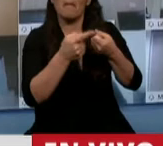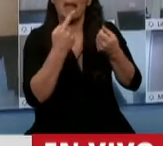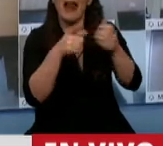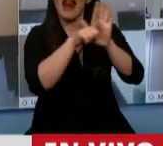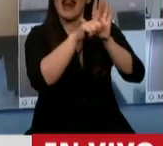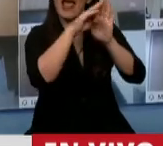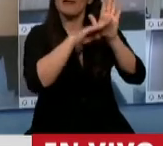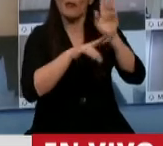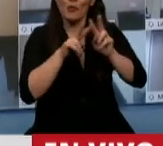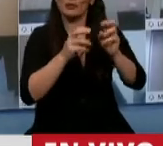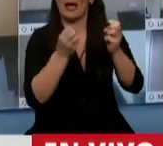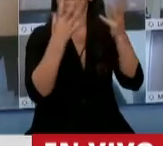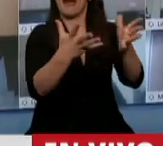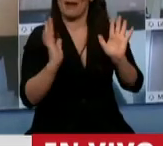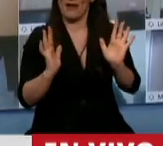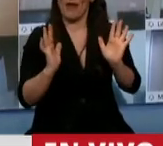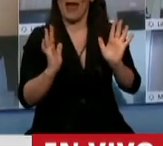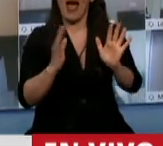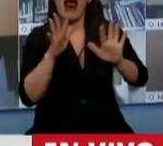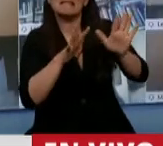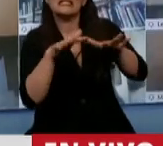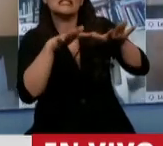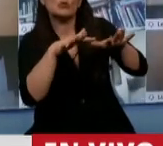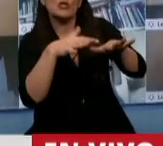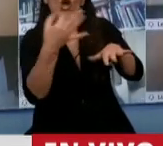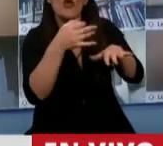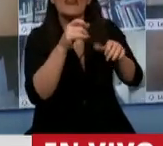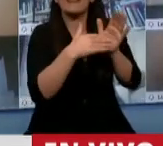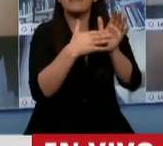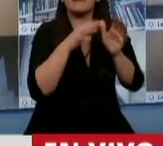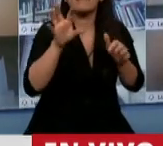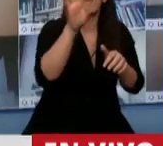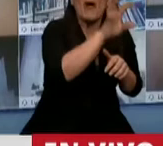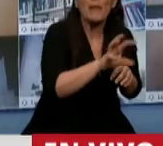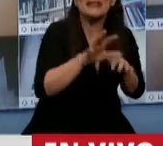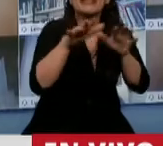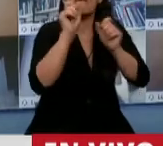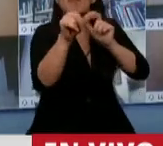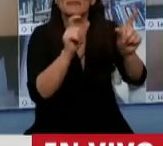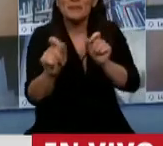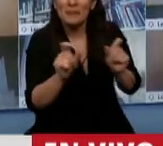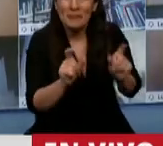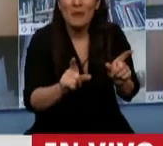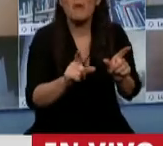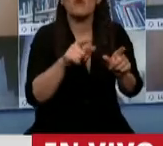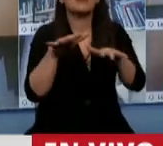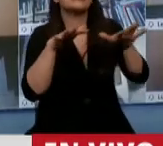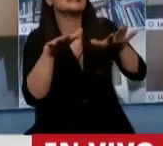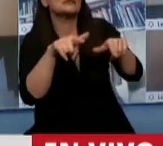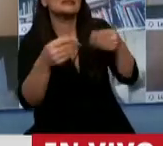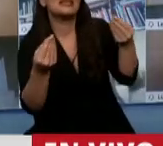O sea, íbamos contemplando situaciones específicas generales de cada una de nuestras provincias y de la realidad,